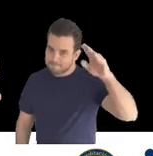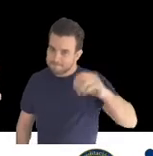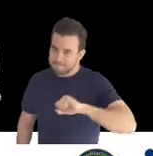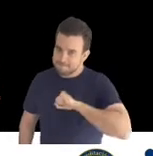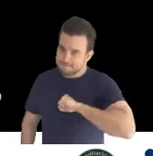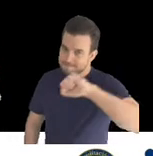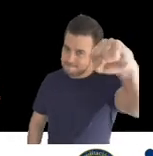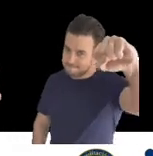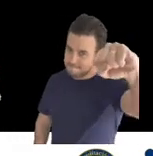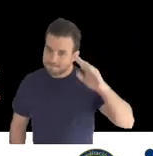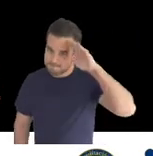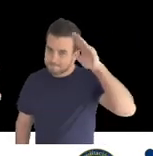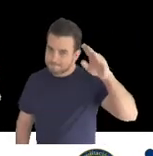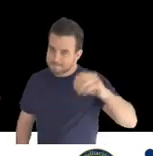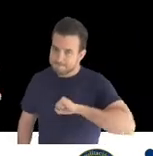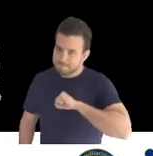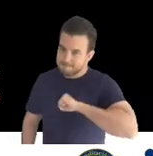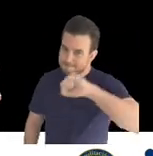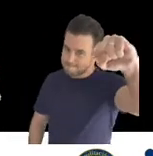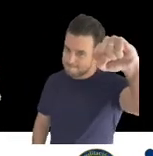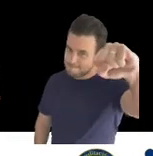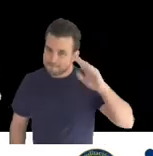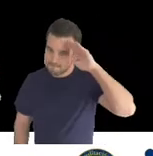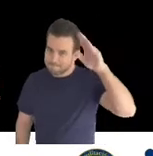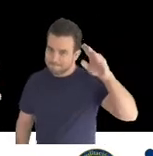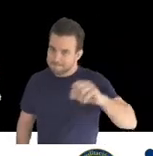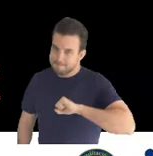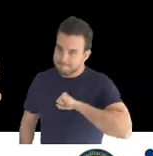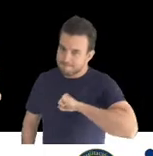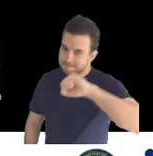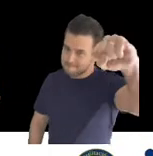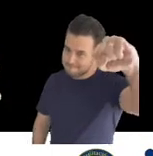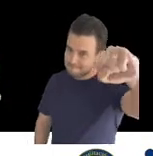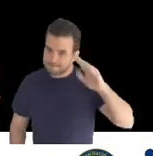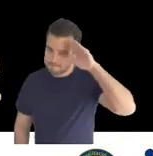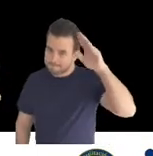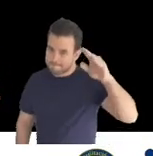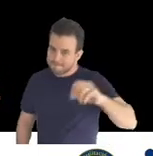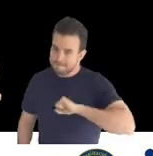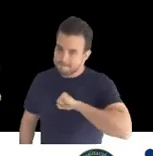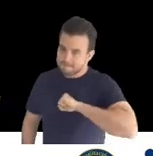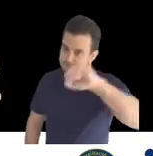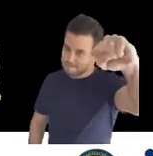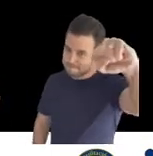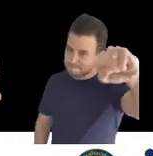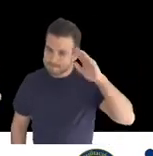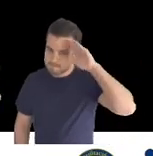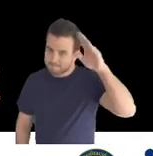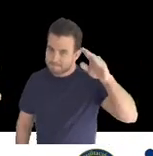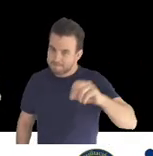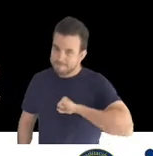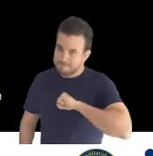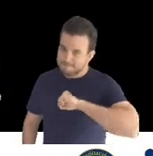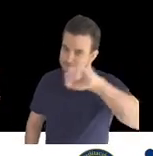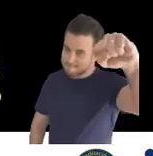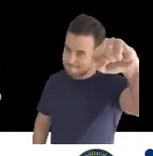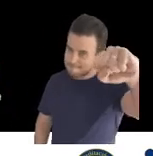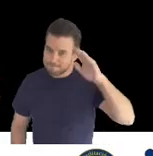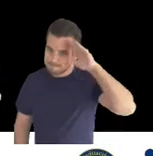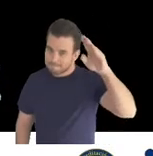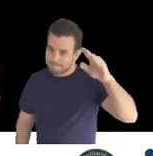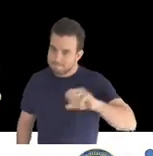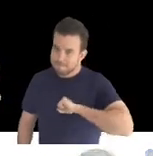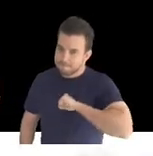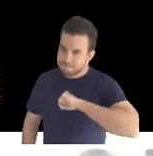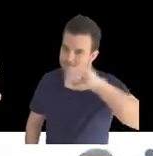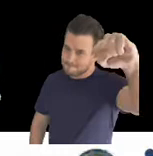administrando, implementando y administrando los sistemas de gestión bajo normativa ISO y otros sistemas de gestión de buenas prácticas en